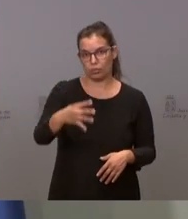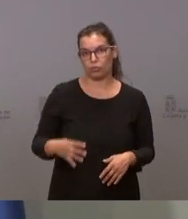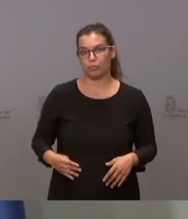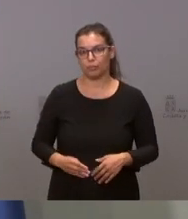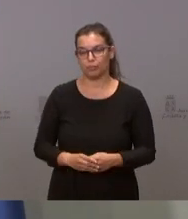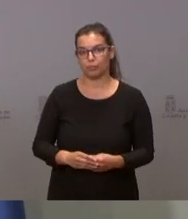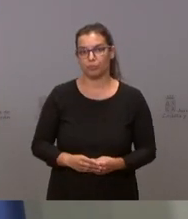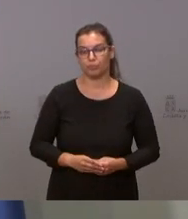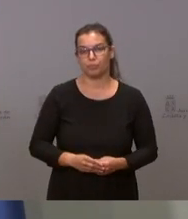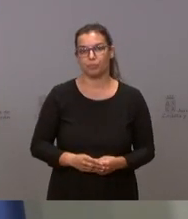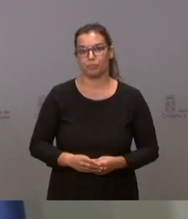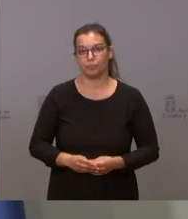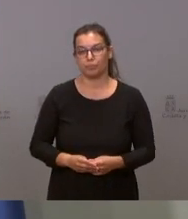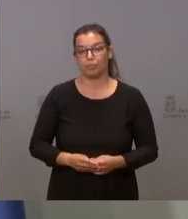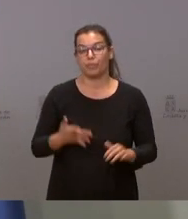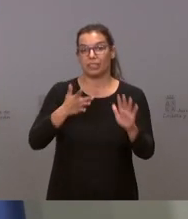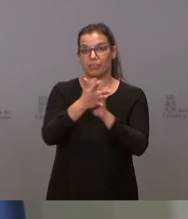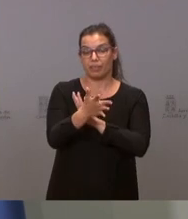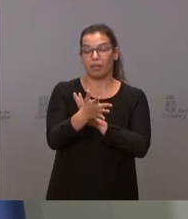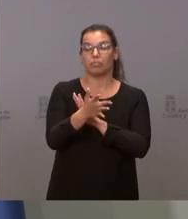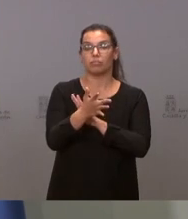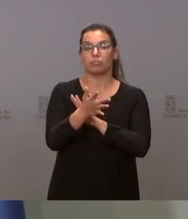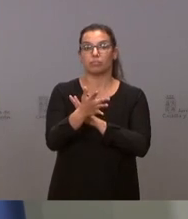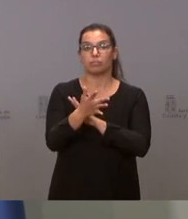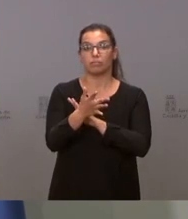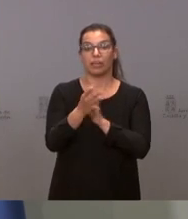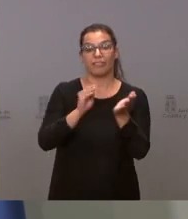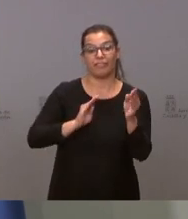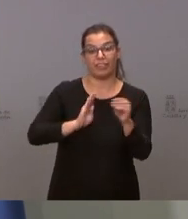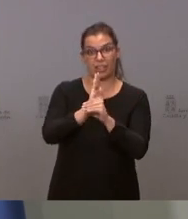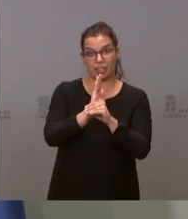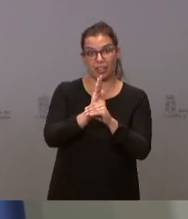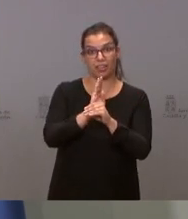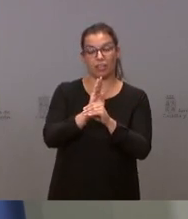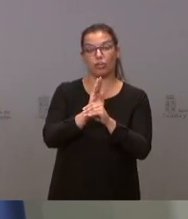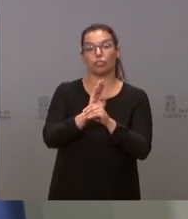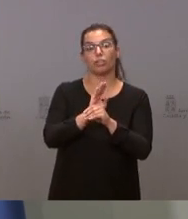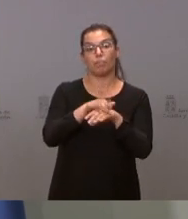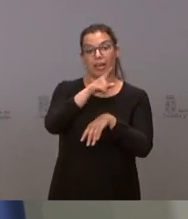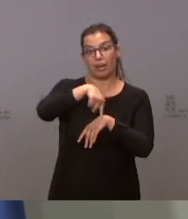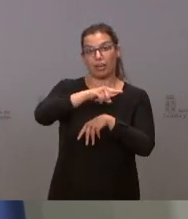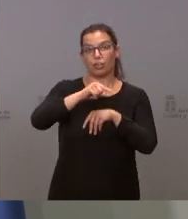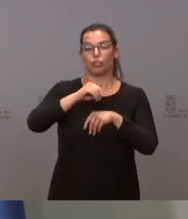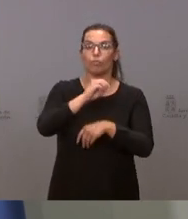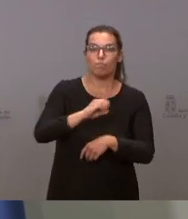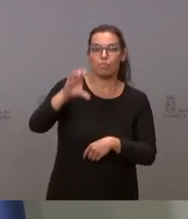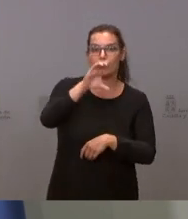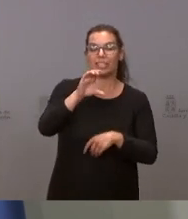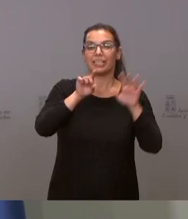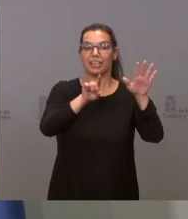vigencia. Esto supone que se va a forzar la financiación destinada a estas entidades con otros 67